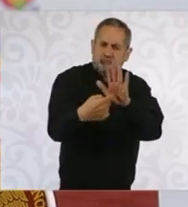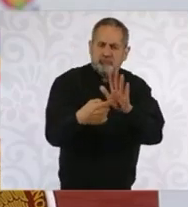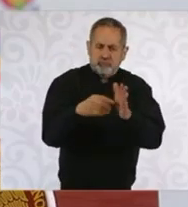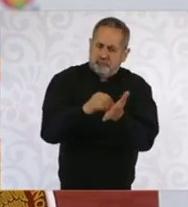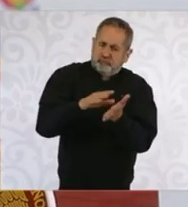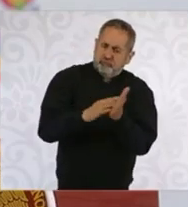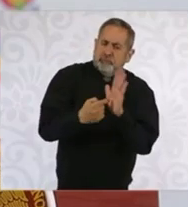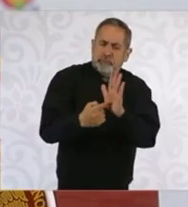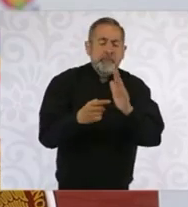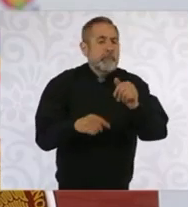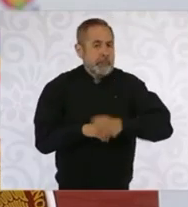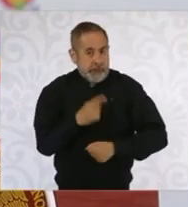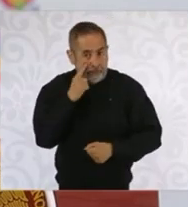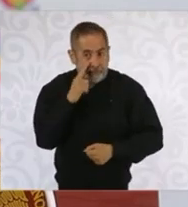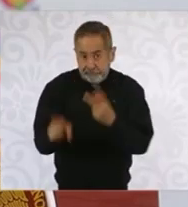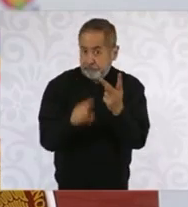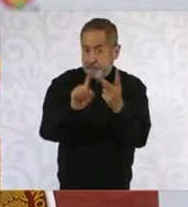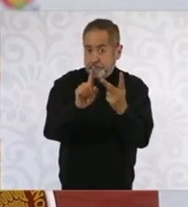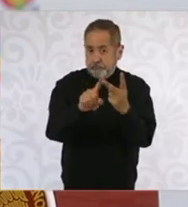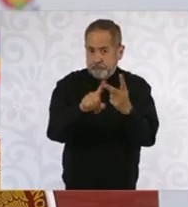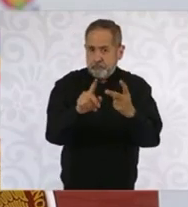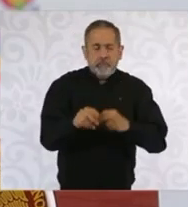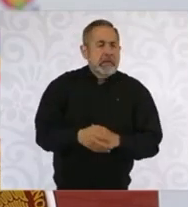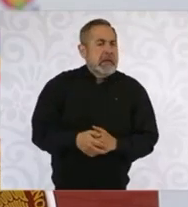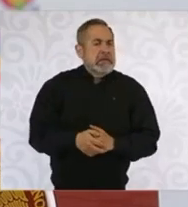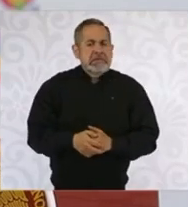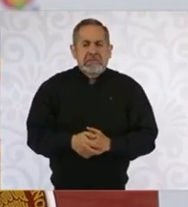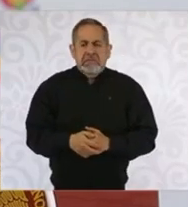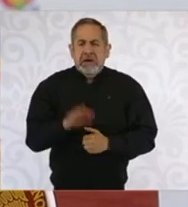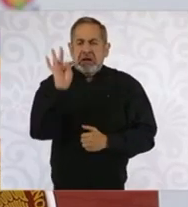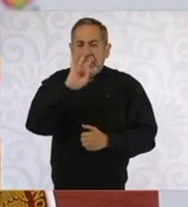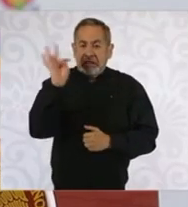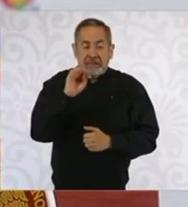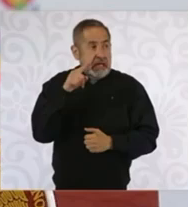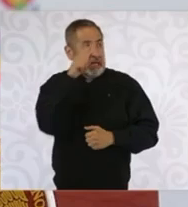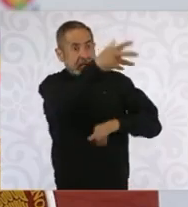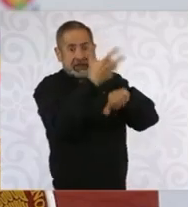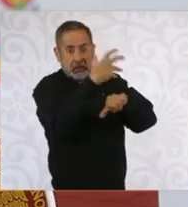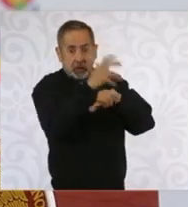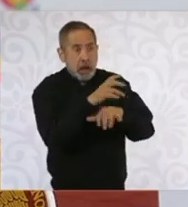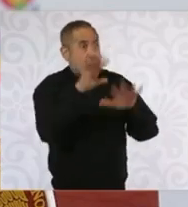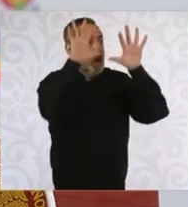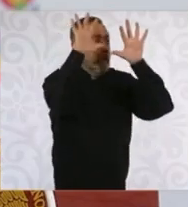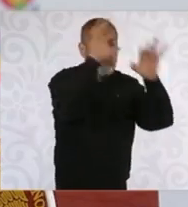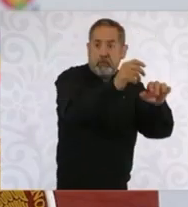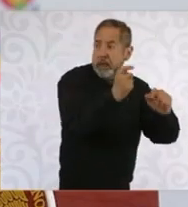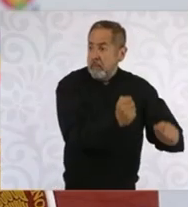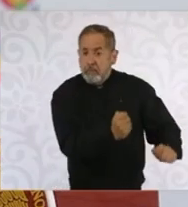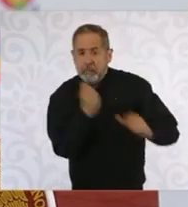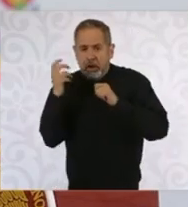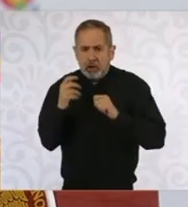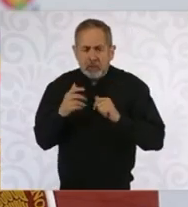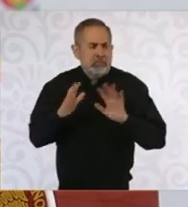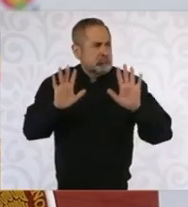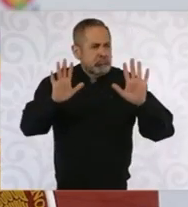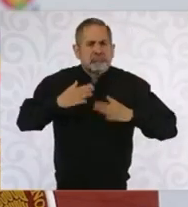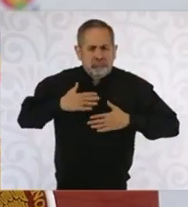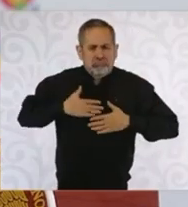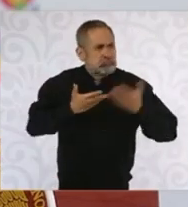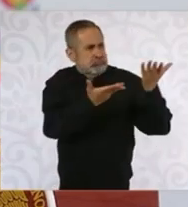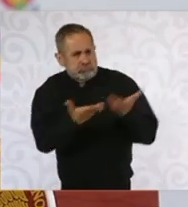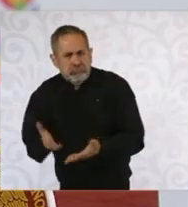Segundo, en caso de que hubiera deportaciones, nosotros vamos a recibir a las y los